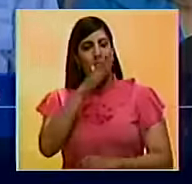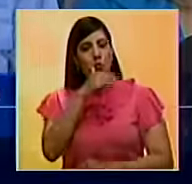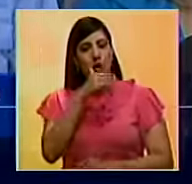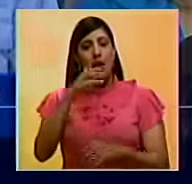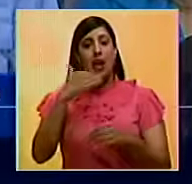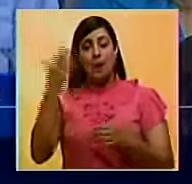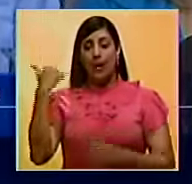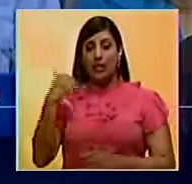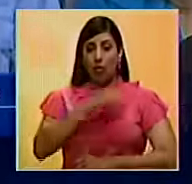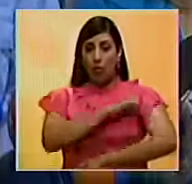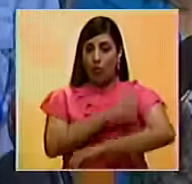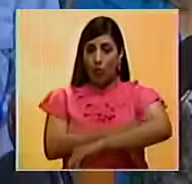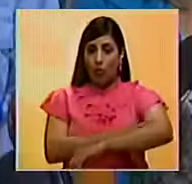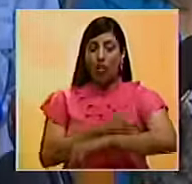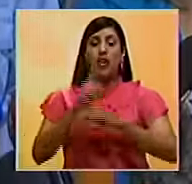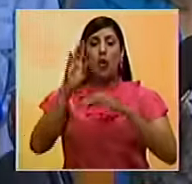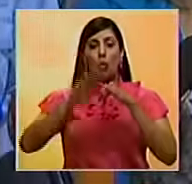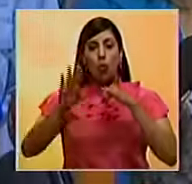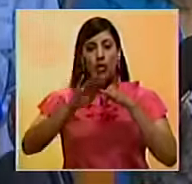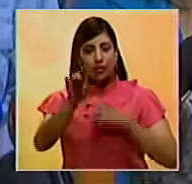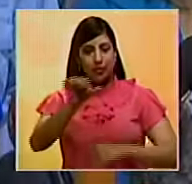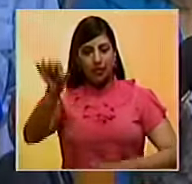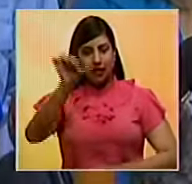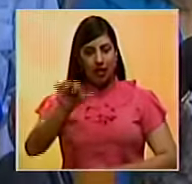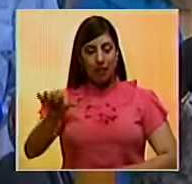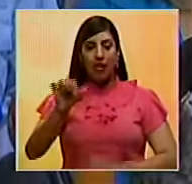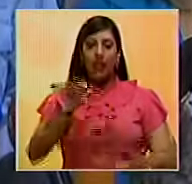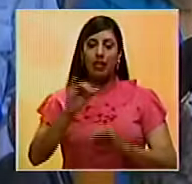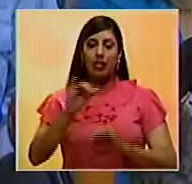desatada desde el poder en las últimas semanas. Fin de la cita.